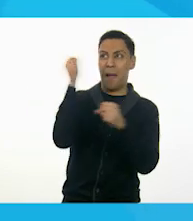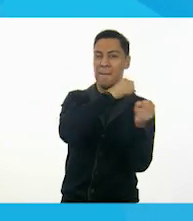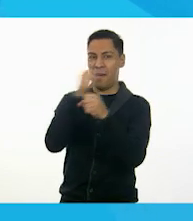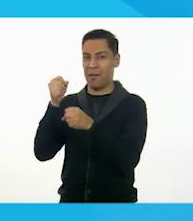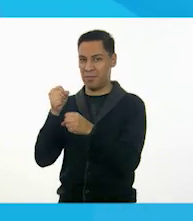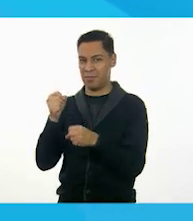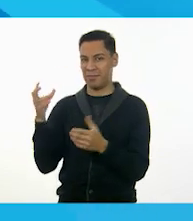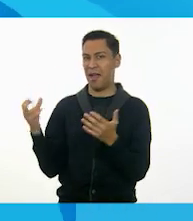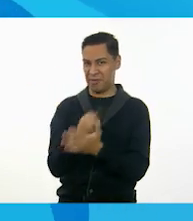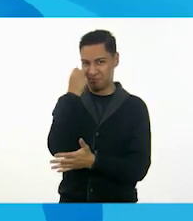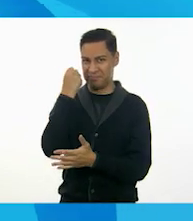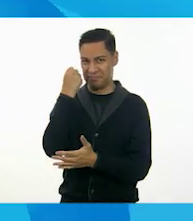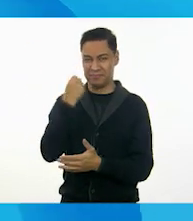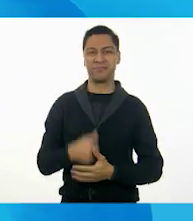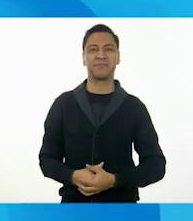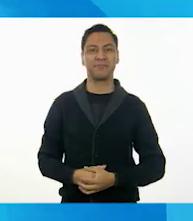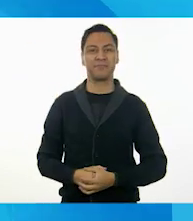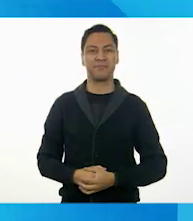camino.